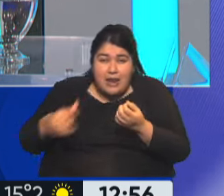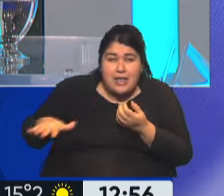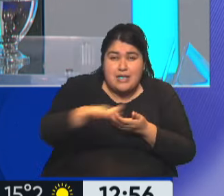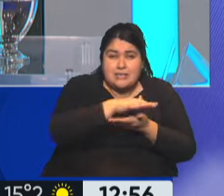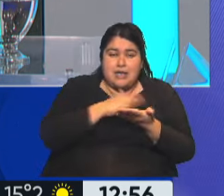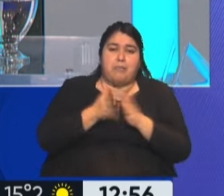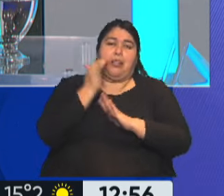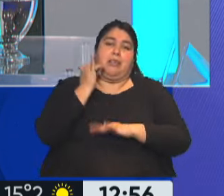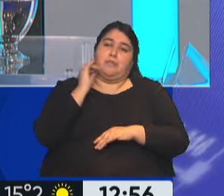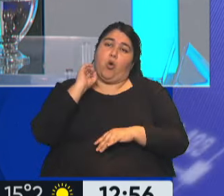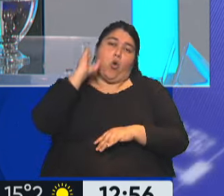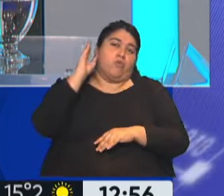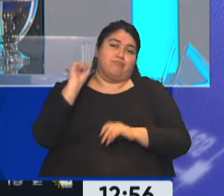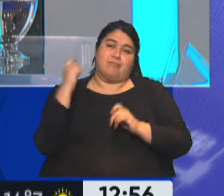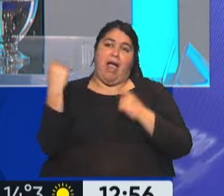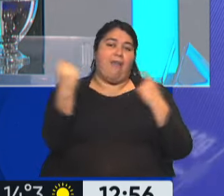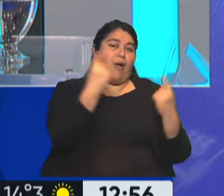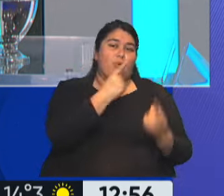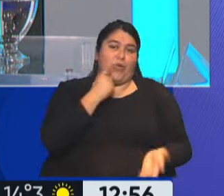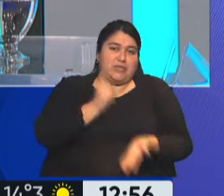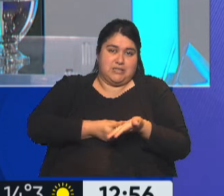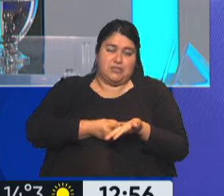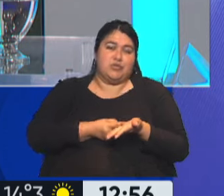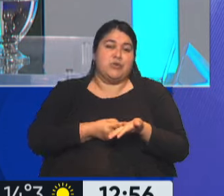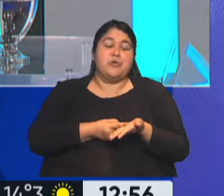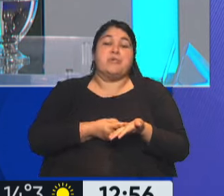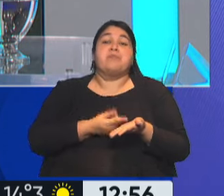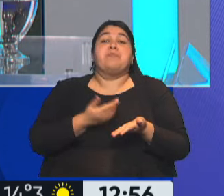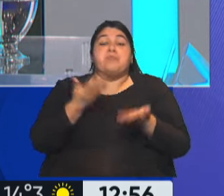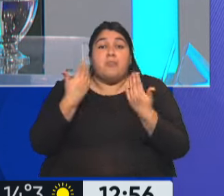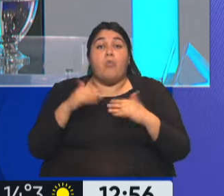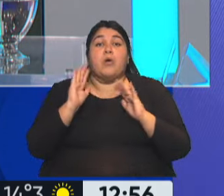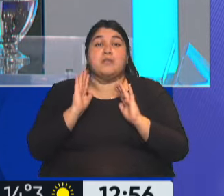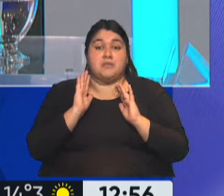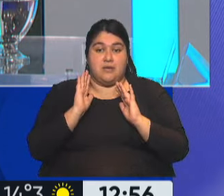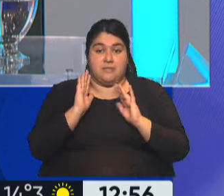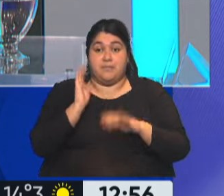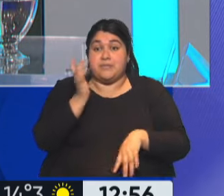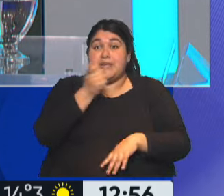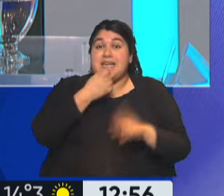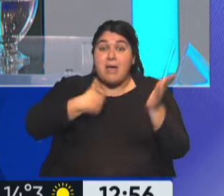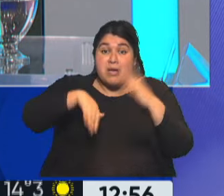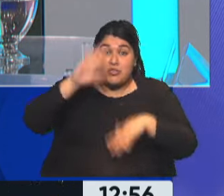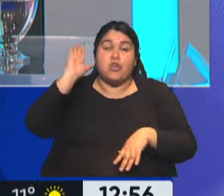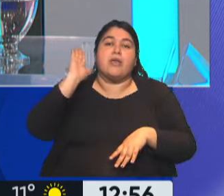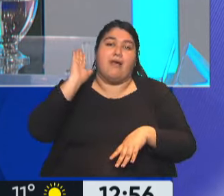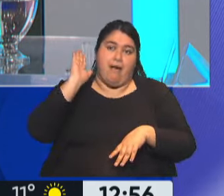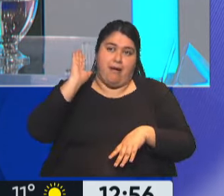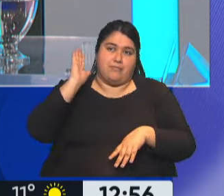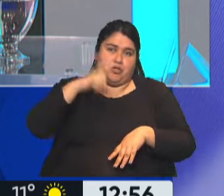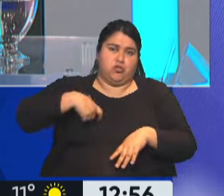cada club podrá decidir y tenés la posibilidad de cambiar si dos tercios de la masa